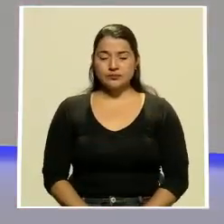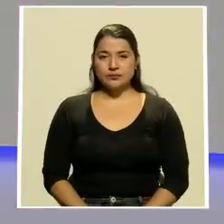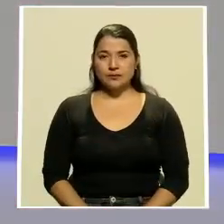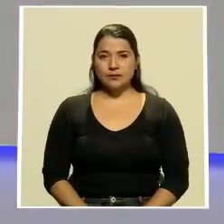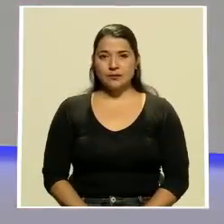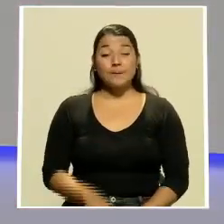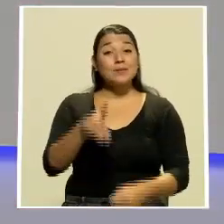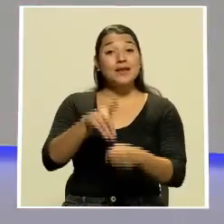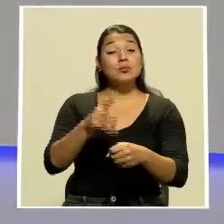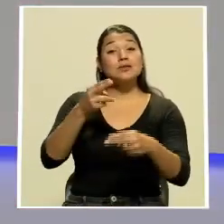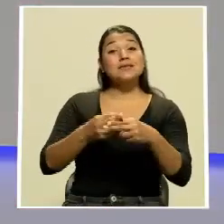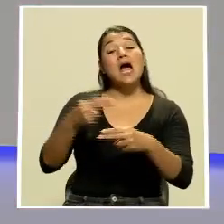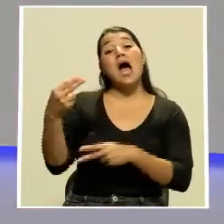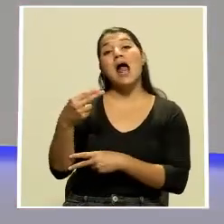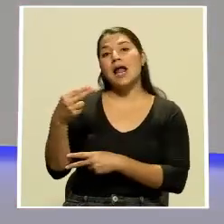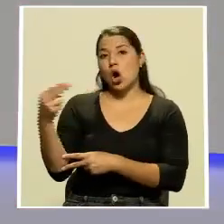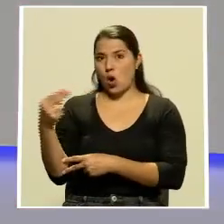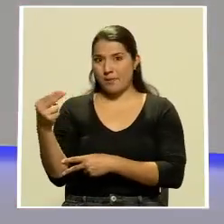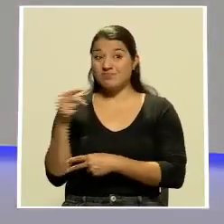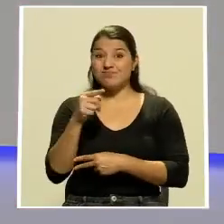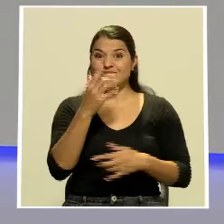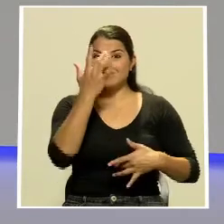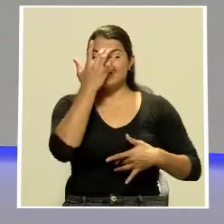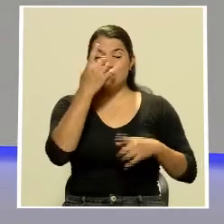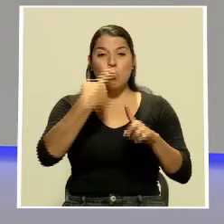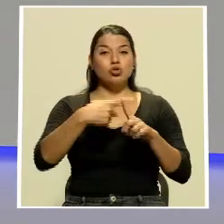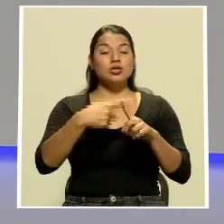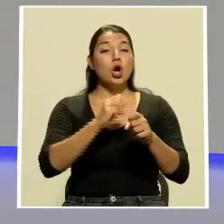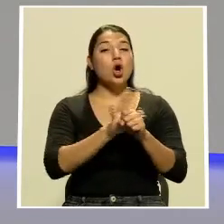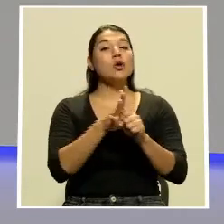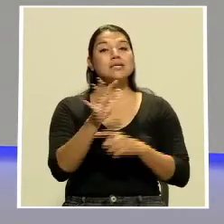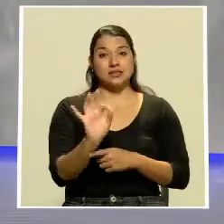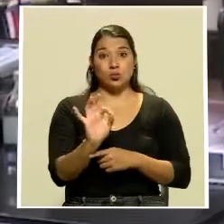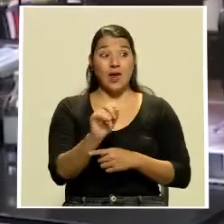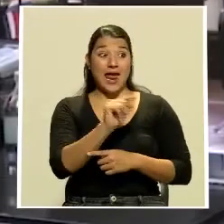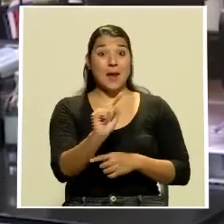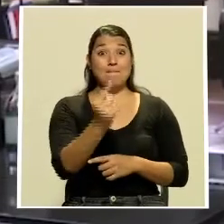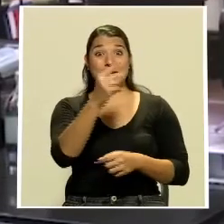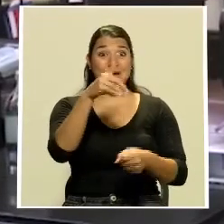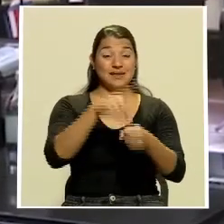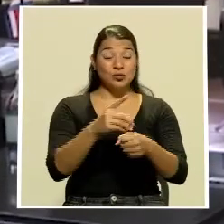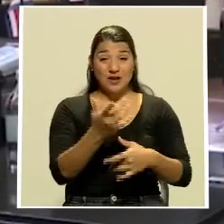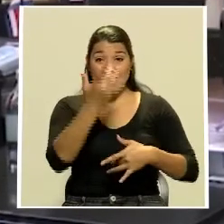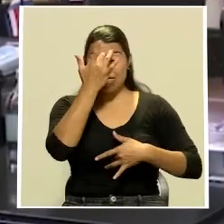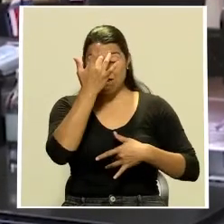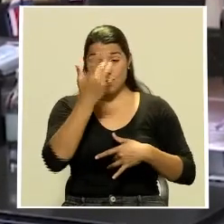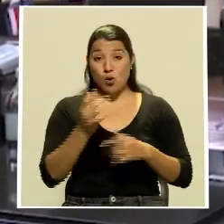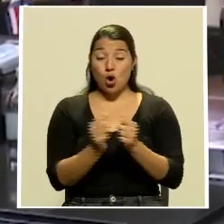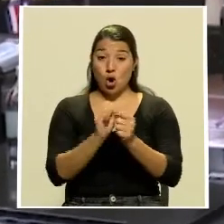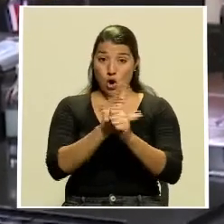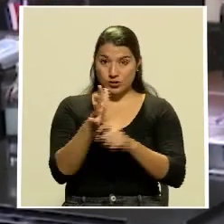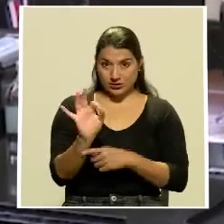El diputado Harlan Hopperman dio positivo de COVID-19, siendo de manera oficial el primer legislador en contagiarse.